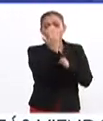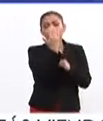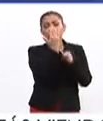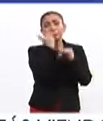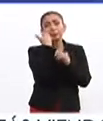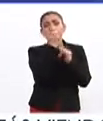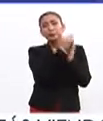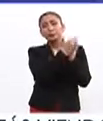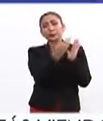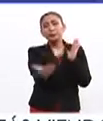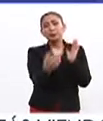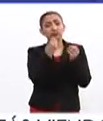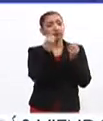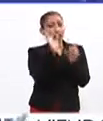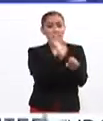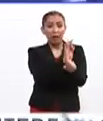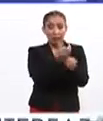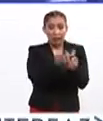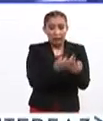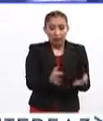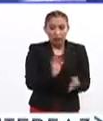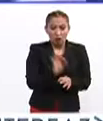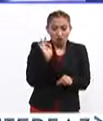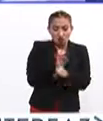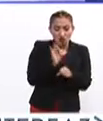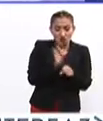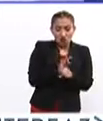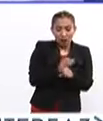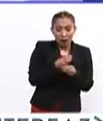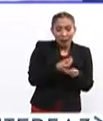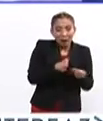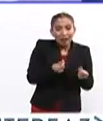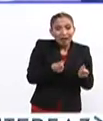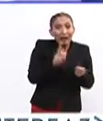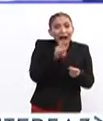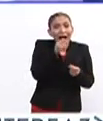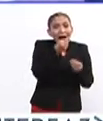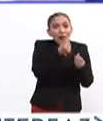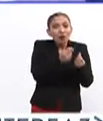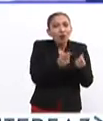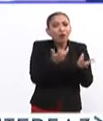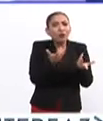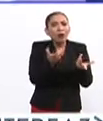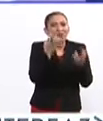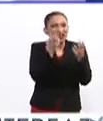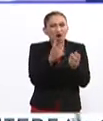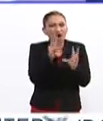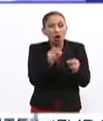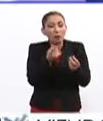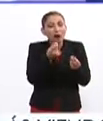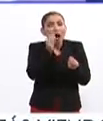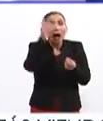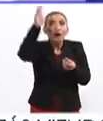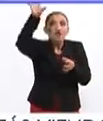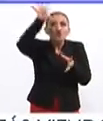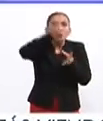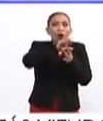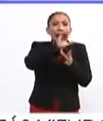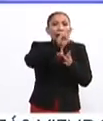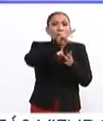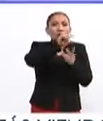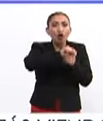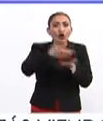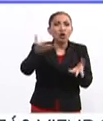de beneficios que va a otorgar va a proteger el suelo, va a generar suelo, nuevamente, como les comenté, captura de carbono, no